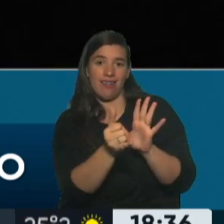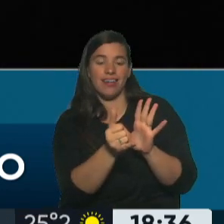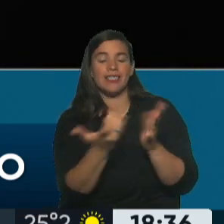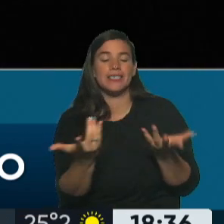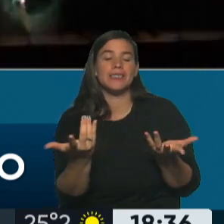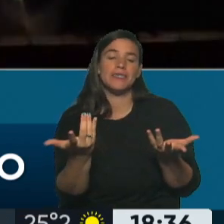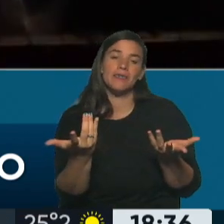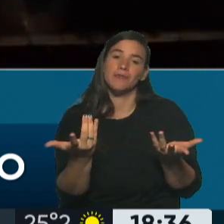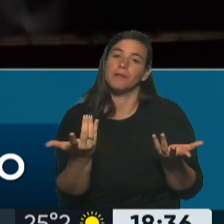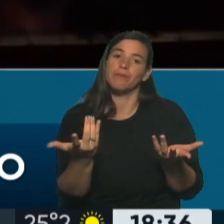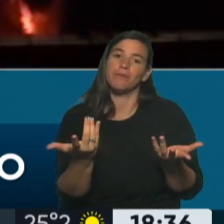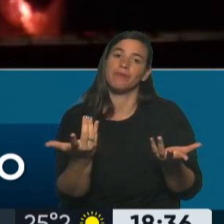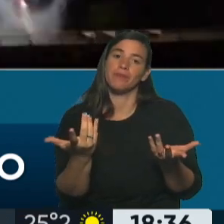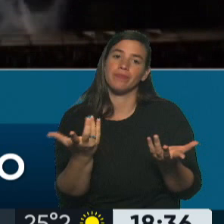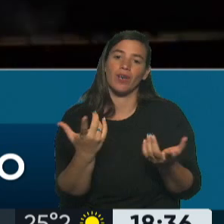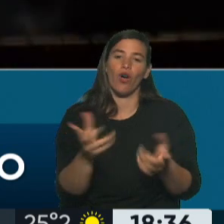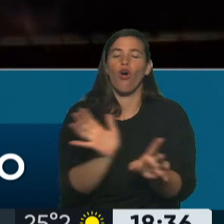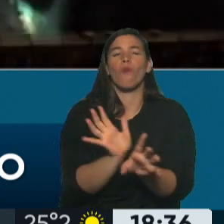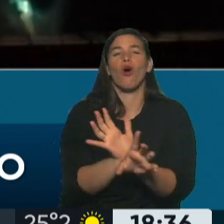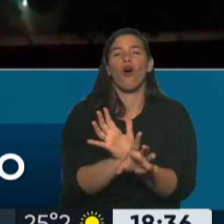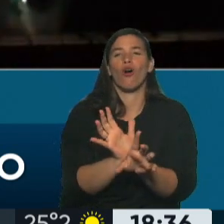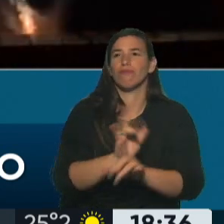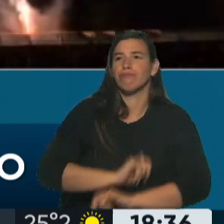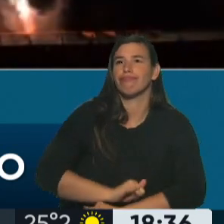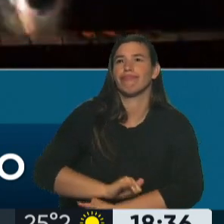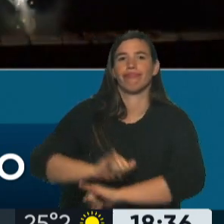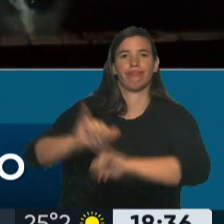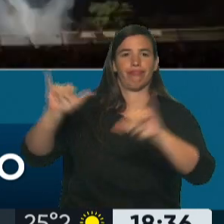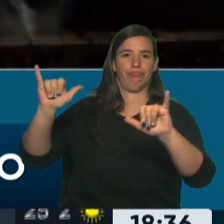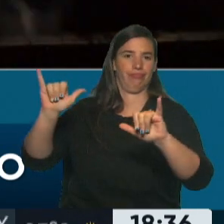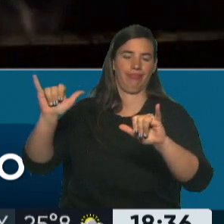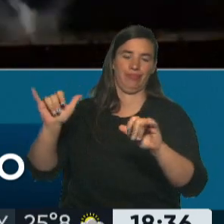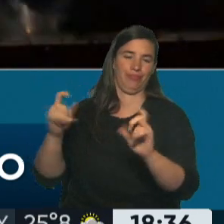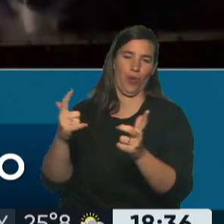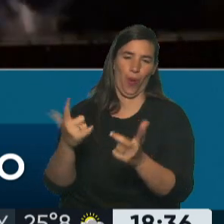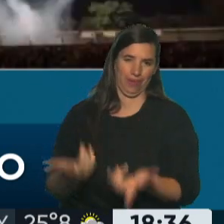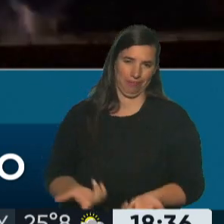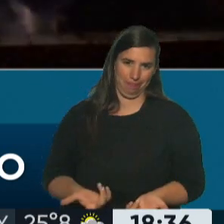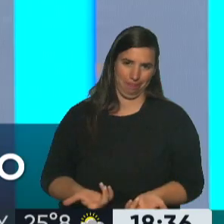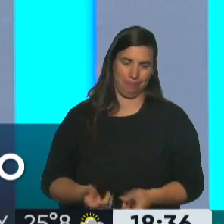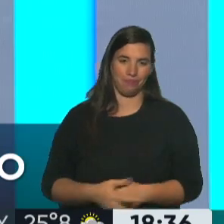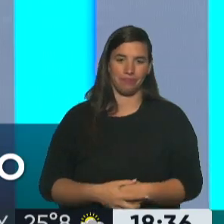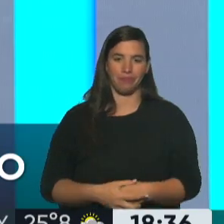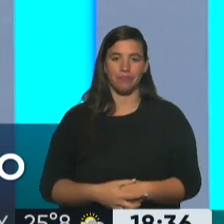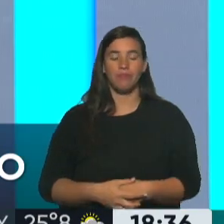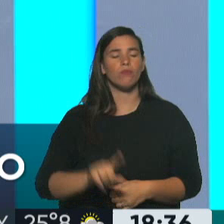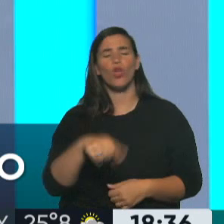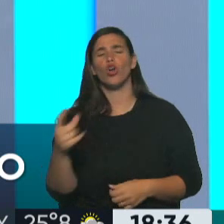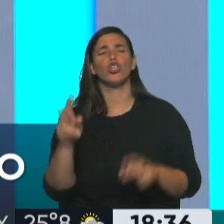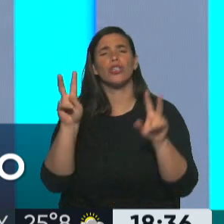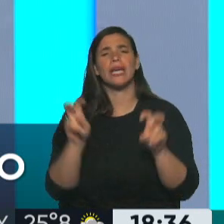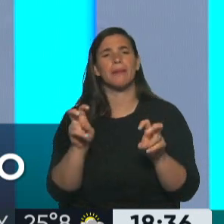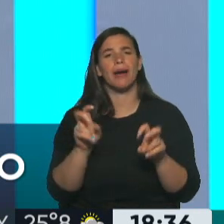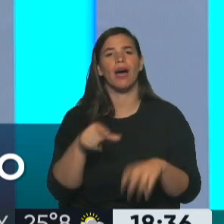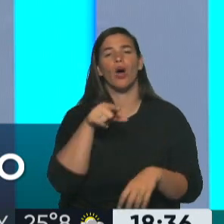prospera a nivel municipal o provincial. Yendo a otro tema, vos sos